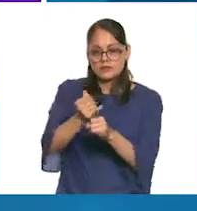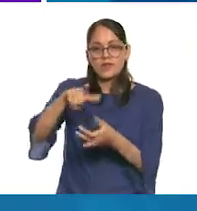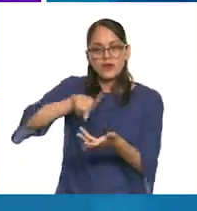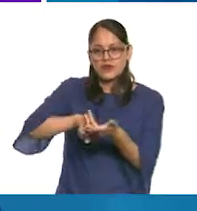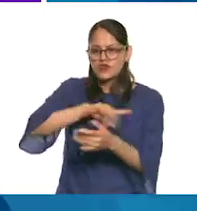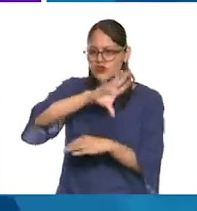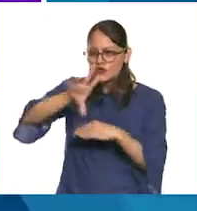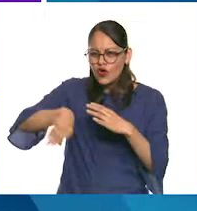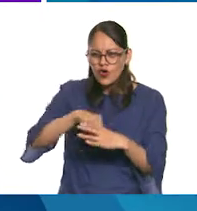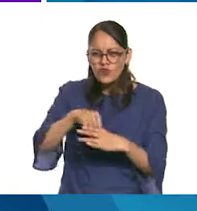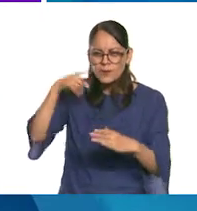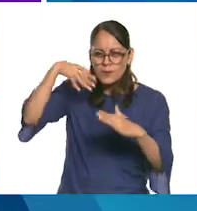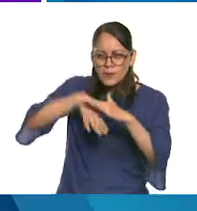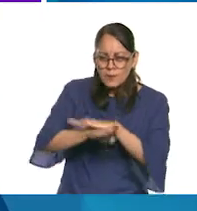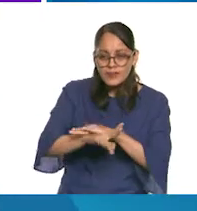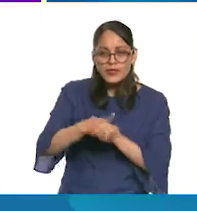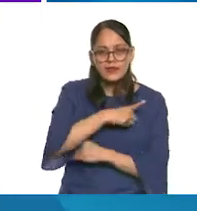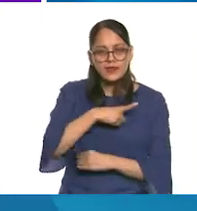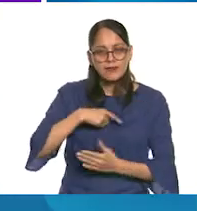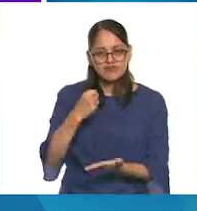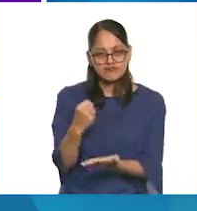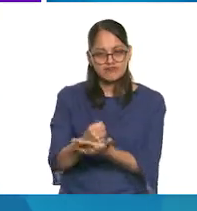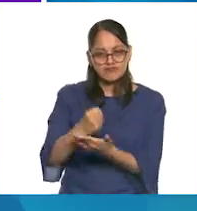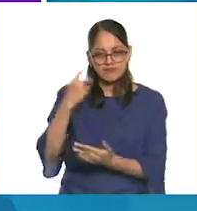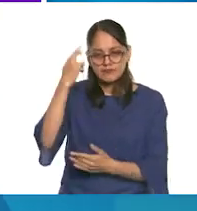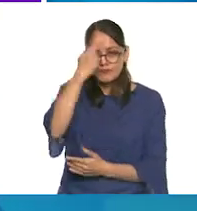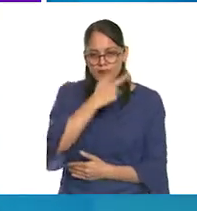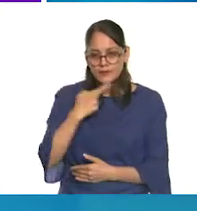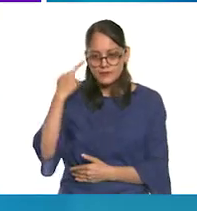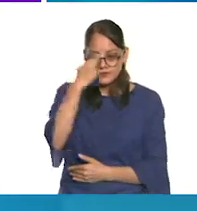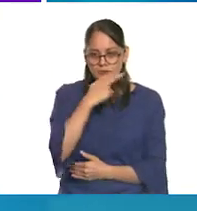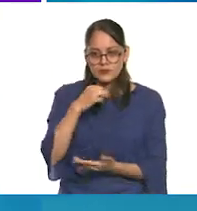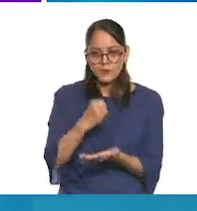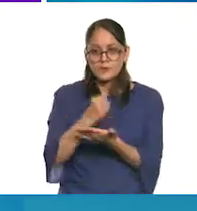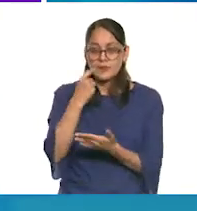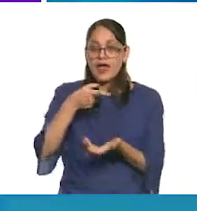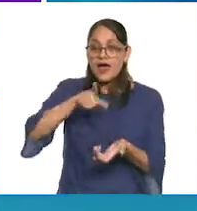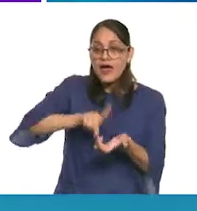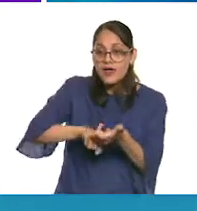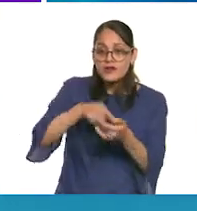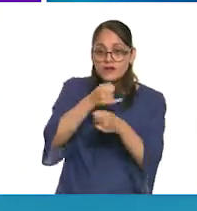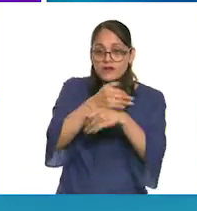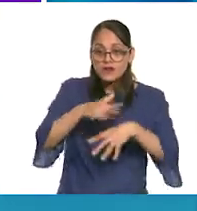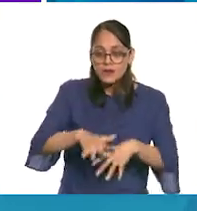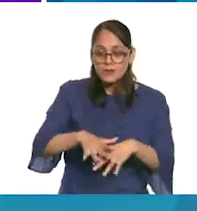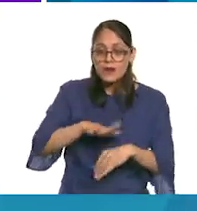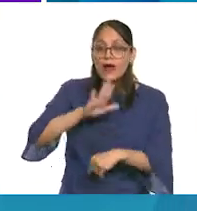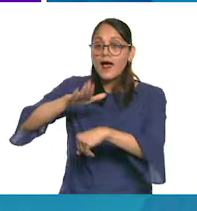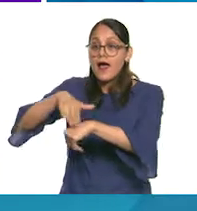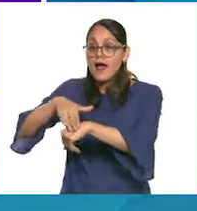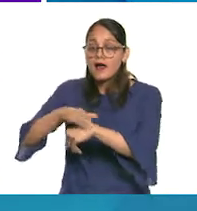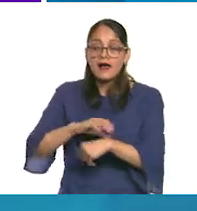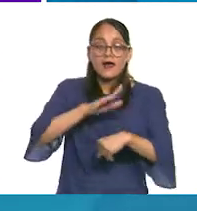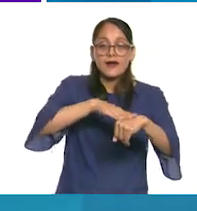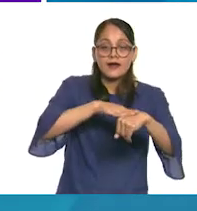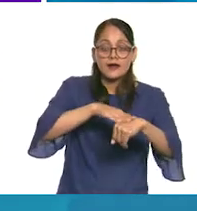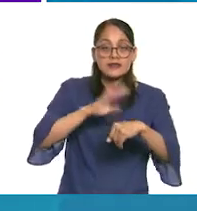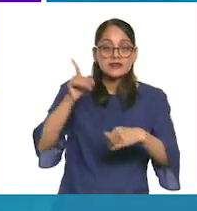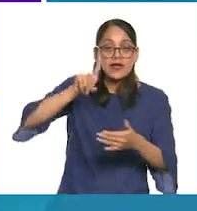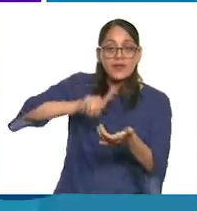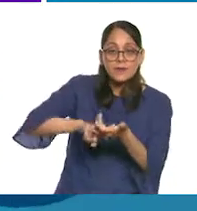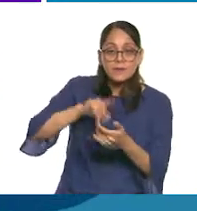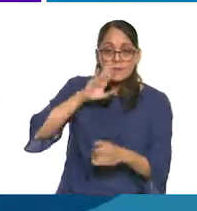visites tienen que estar verificados. Es decir, no deben contener ningún tipo de advertencia indicando que son